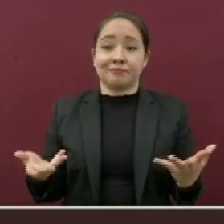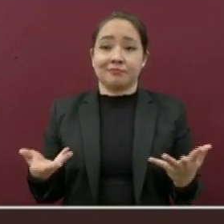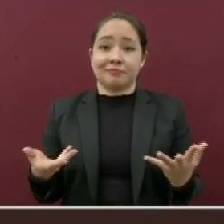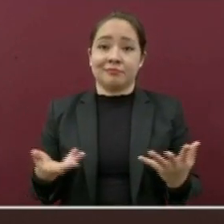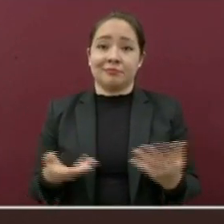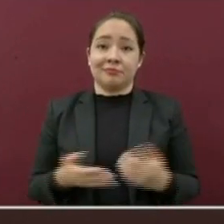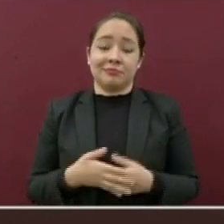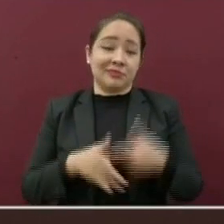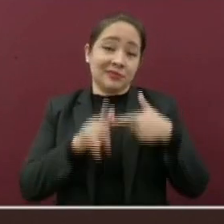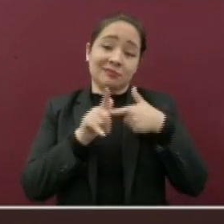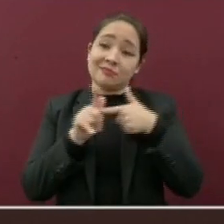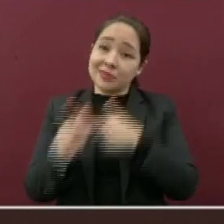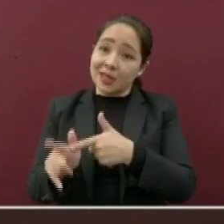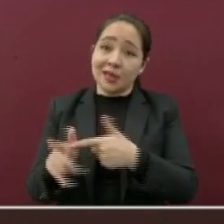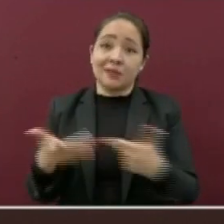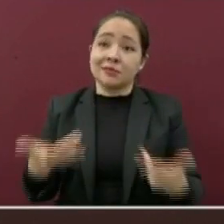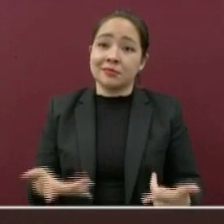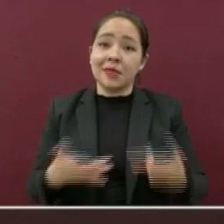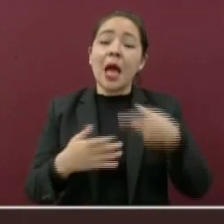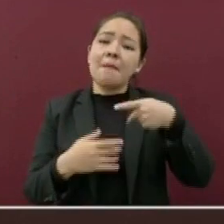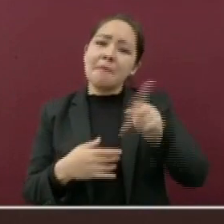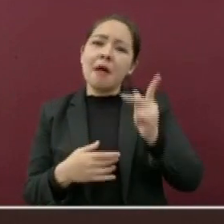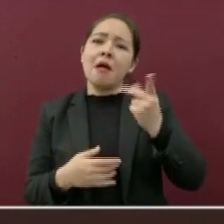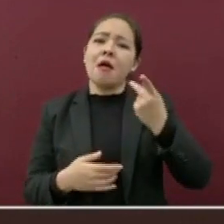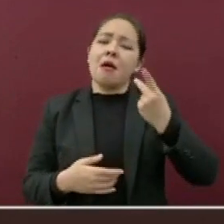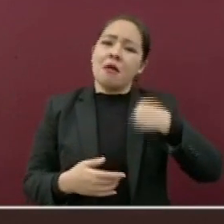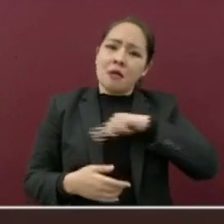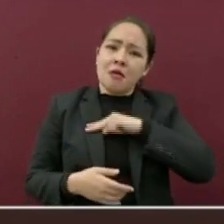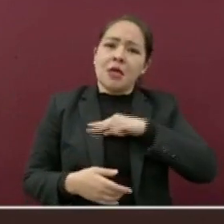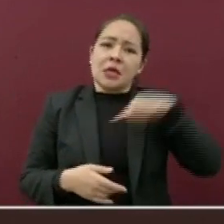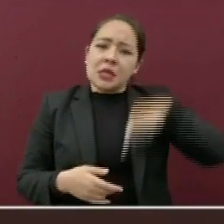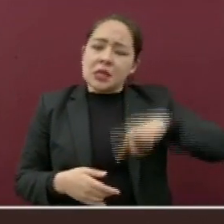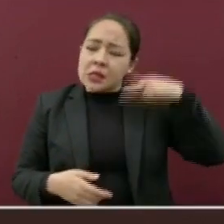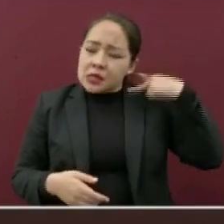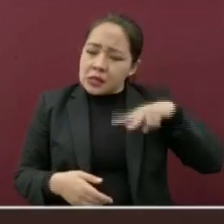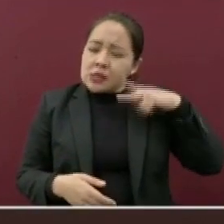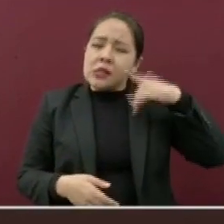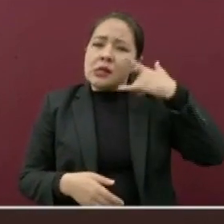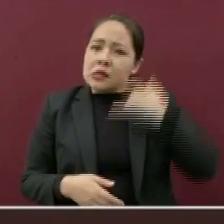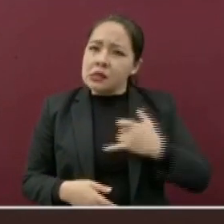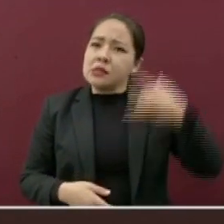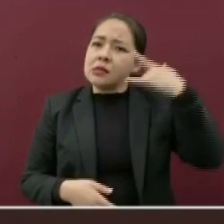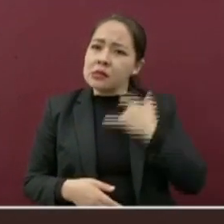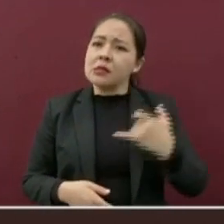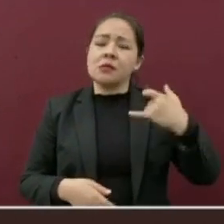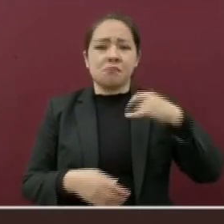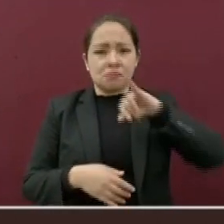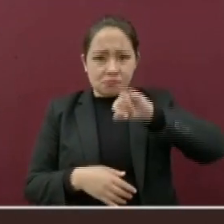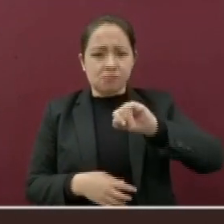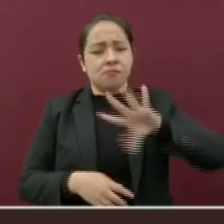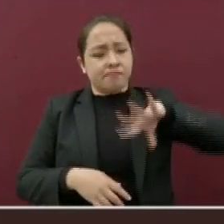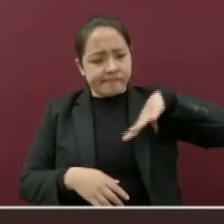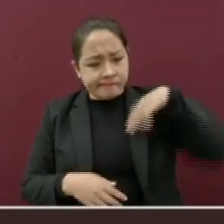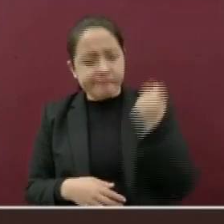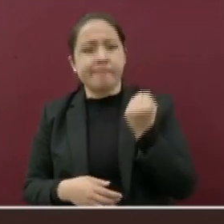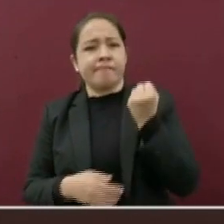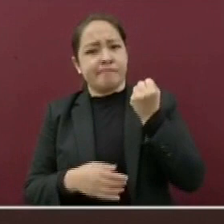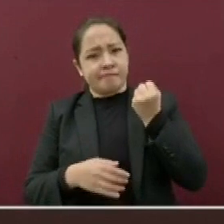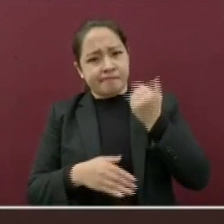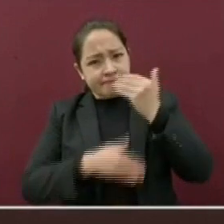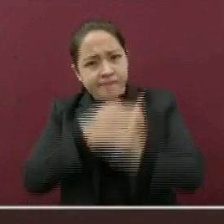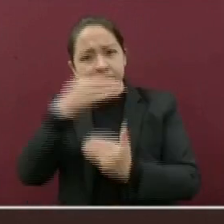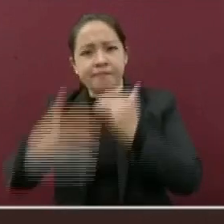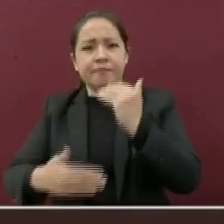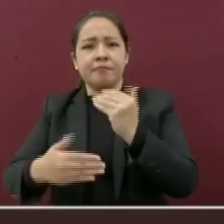no da tregua. Pero le estamos demostrando que en Veracruz sí damos la batalla y estamos